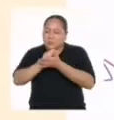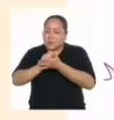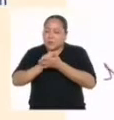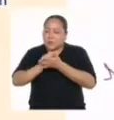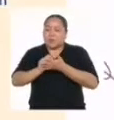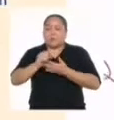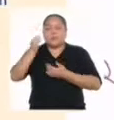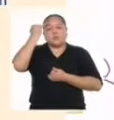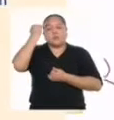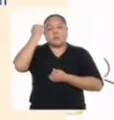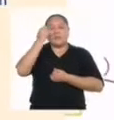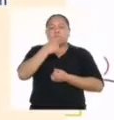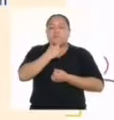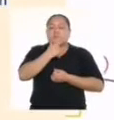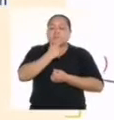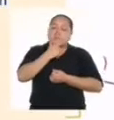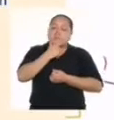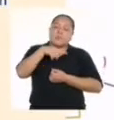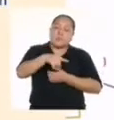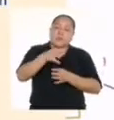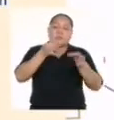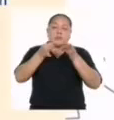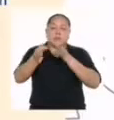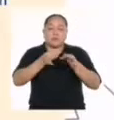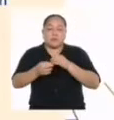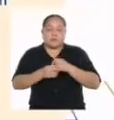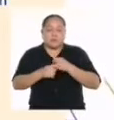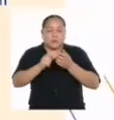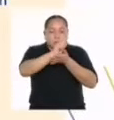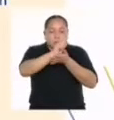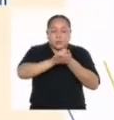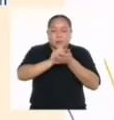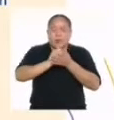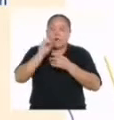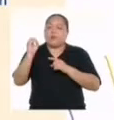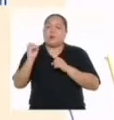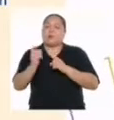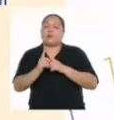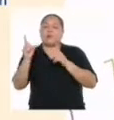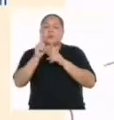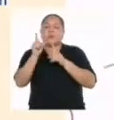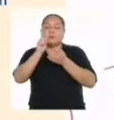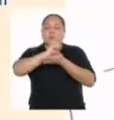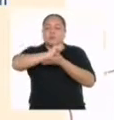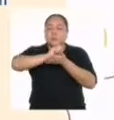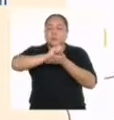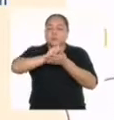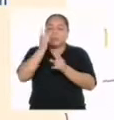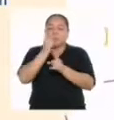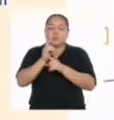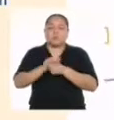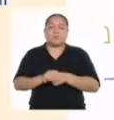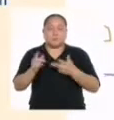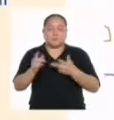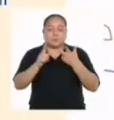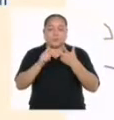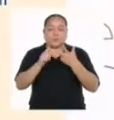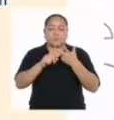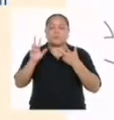intuitivamente con una explicación textual, gramatical u ortográfica. Finalmente, la